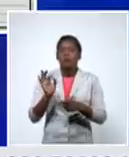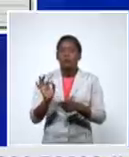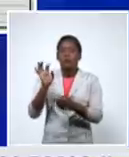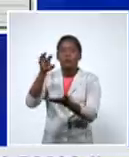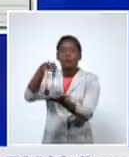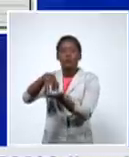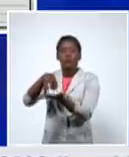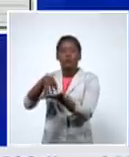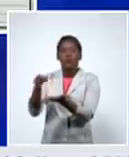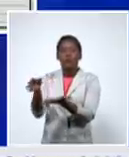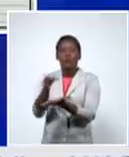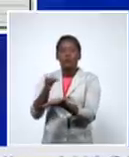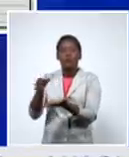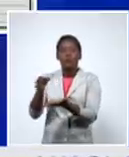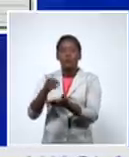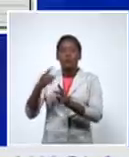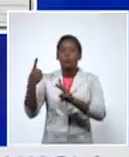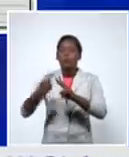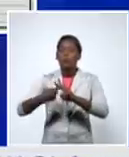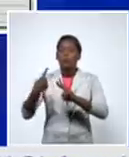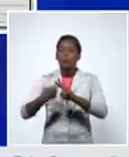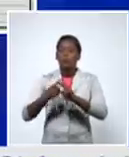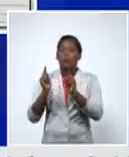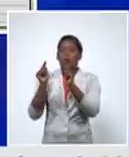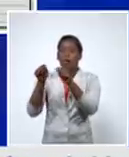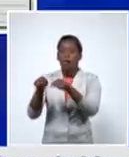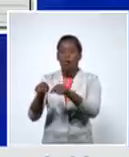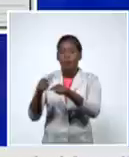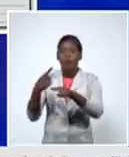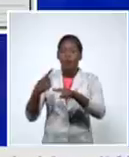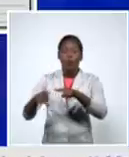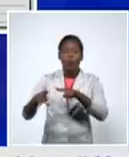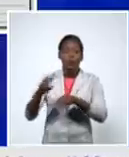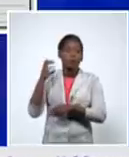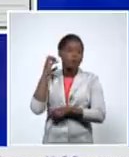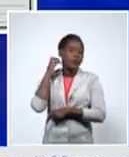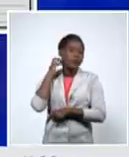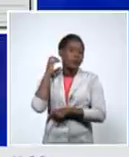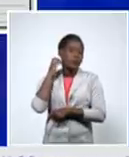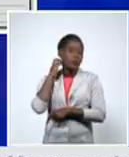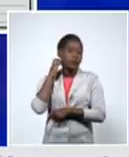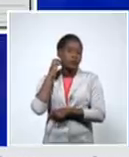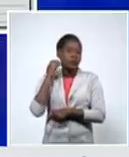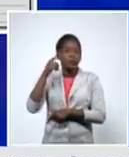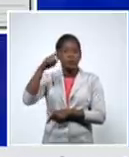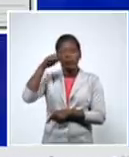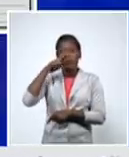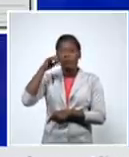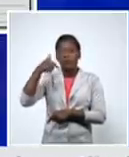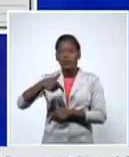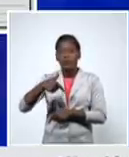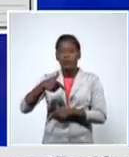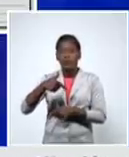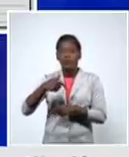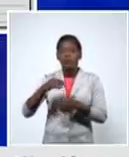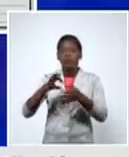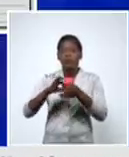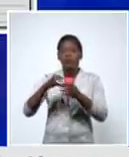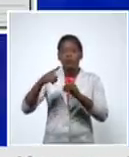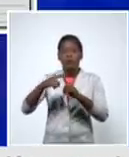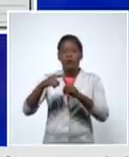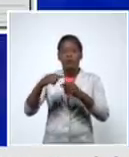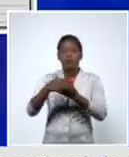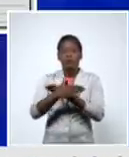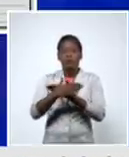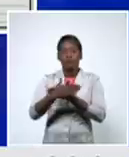municipio Bayamo Manzanillo Jiguaní Niquero Yara Yara Guisa y Cautocristo pero